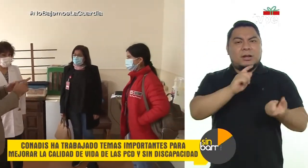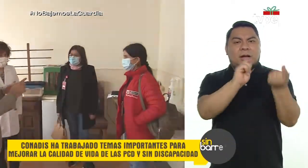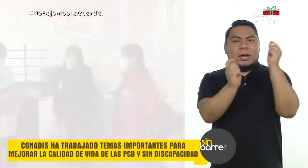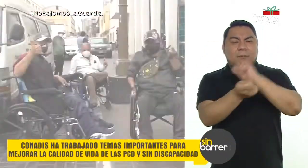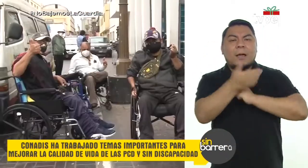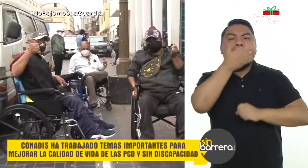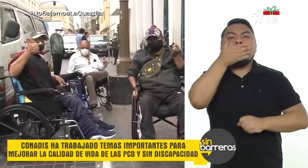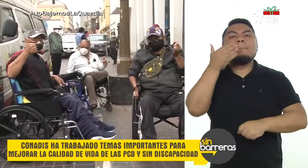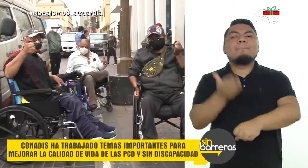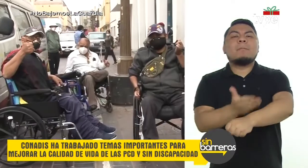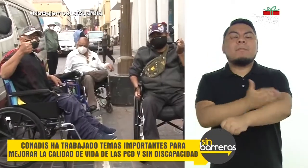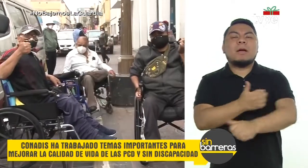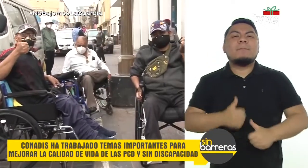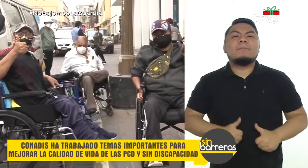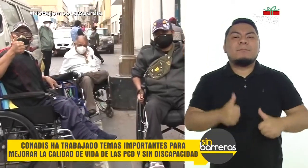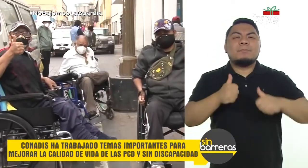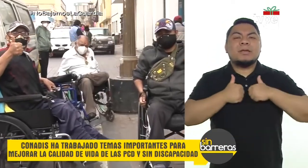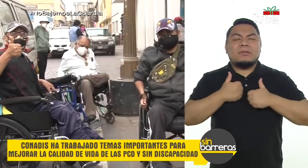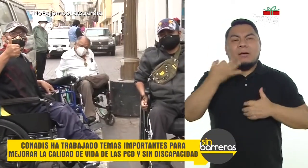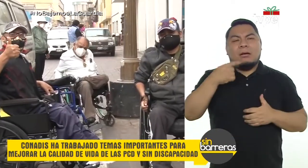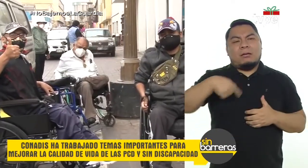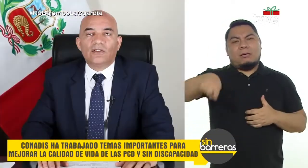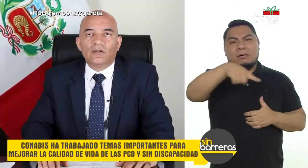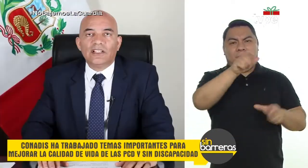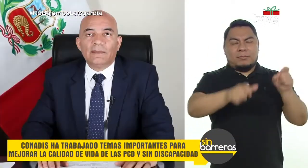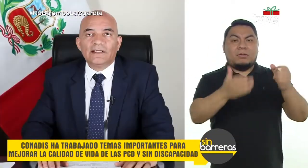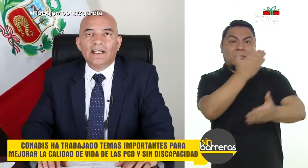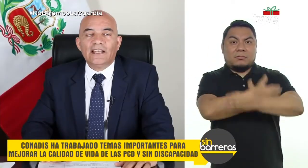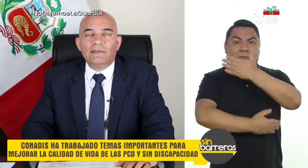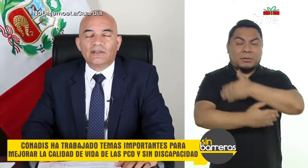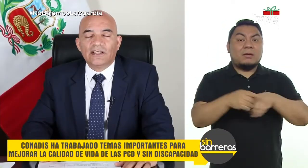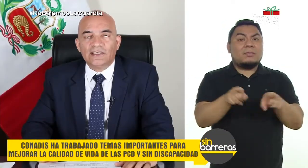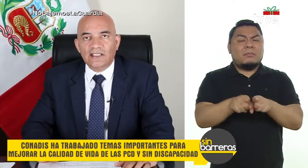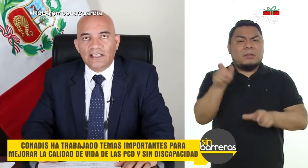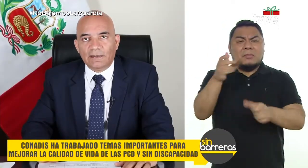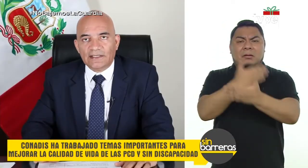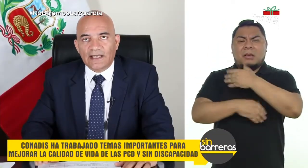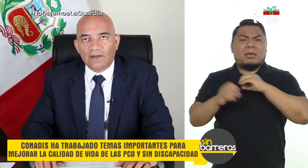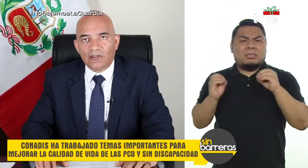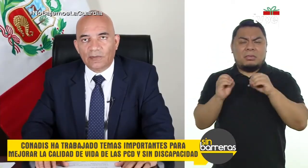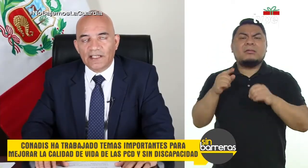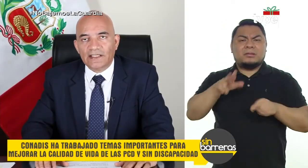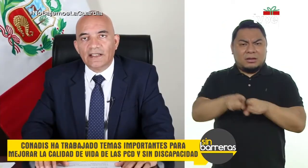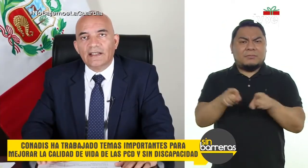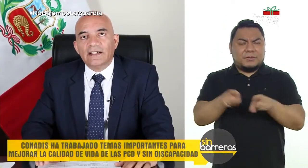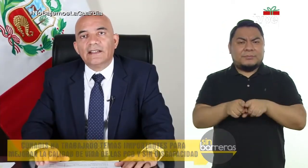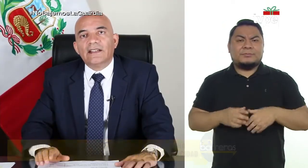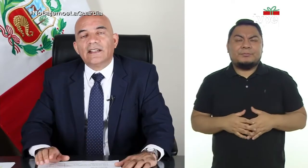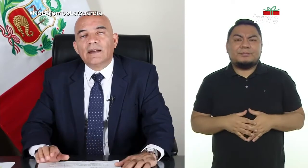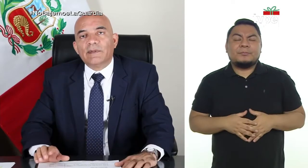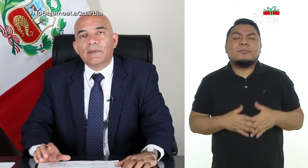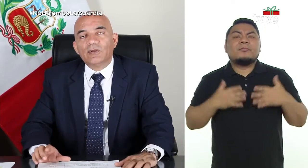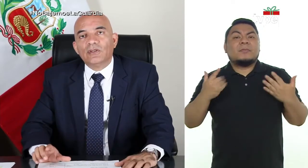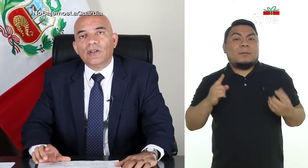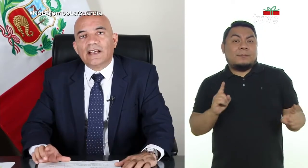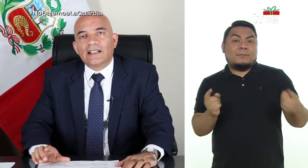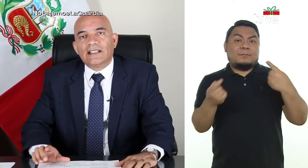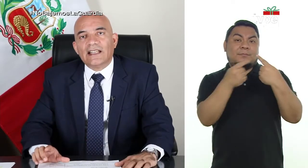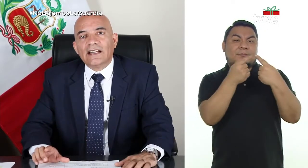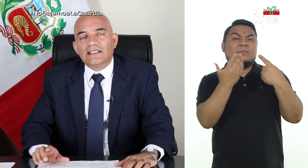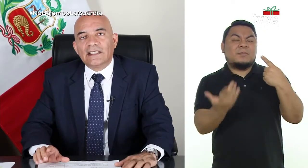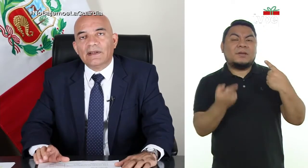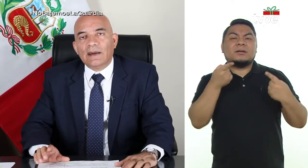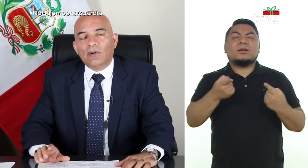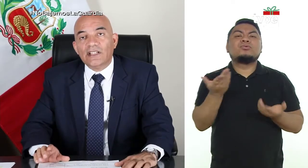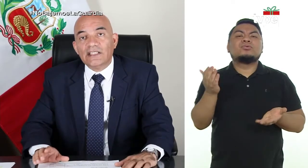para mejor la calidad de vida de las personas con discapacidad y personas sin discapacidad en nuestro país. El primer punto a